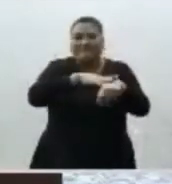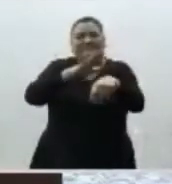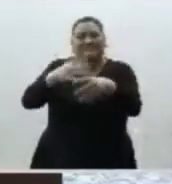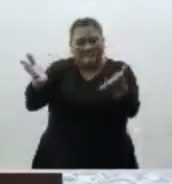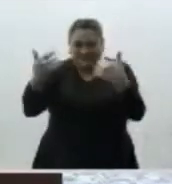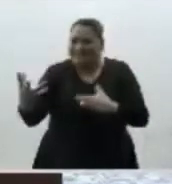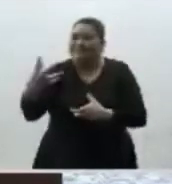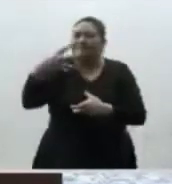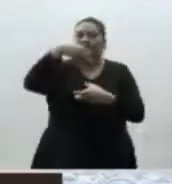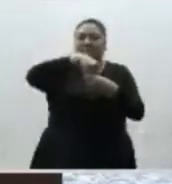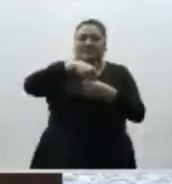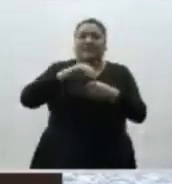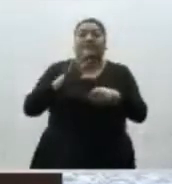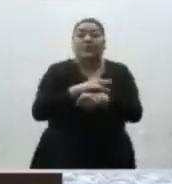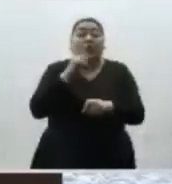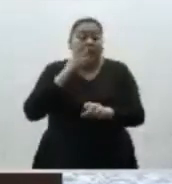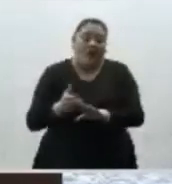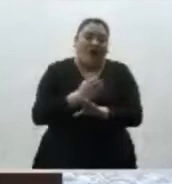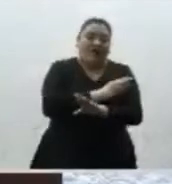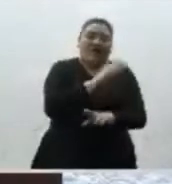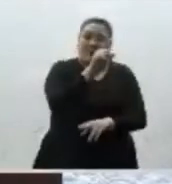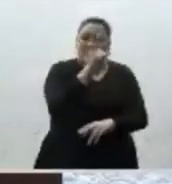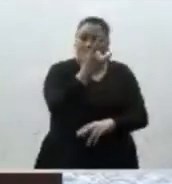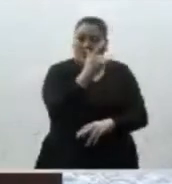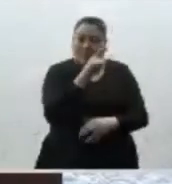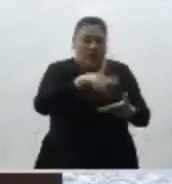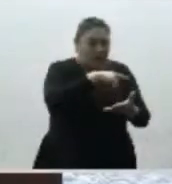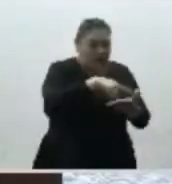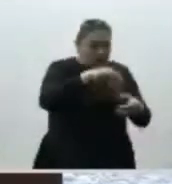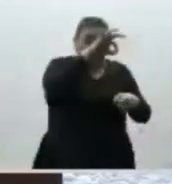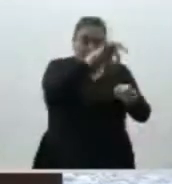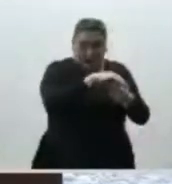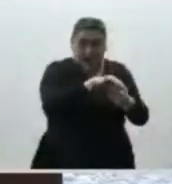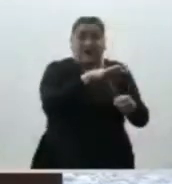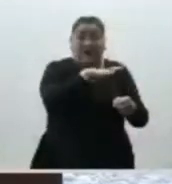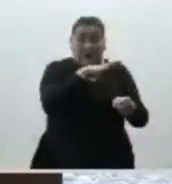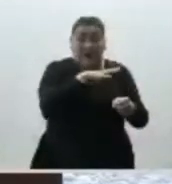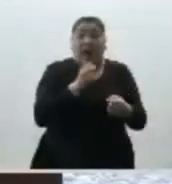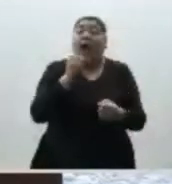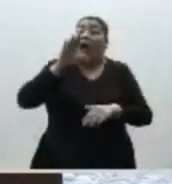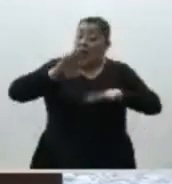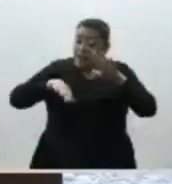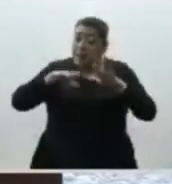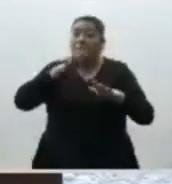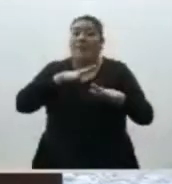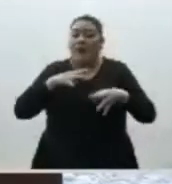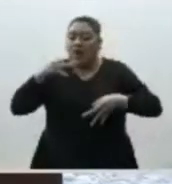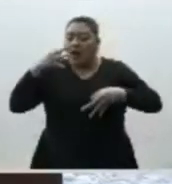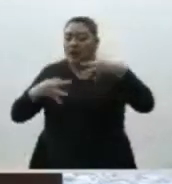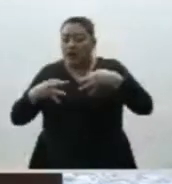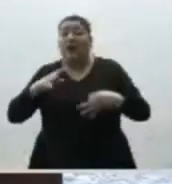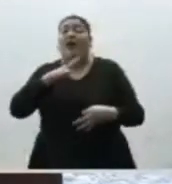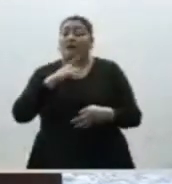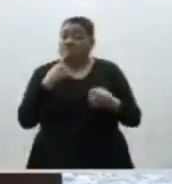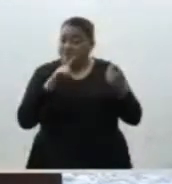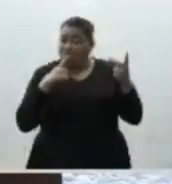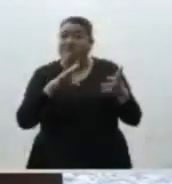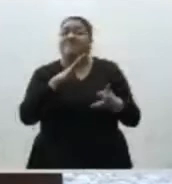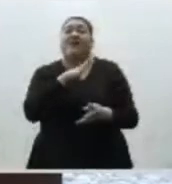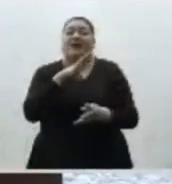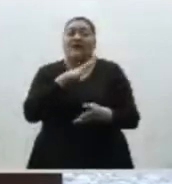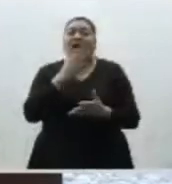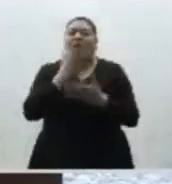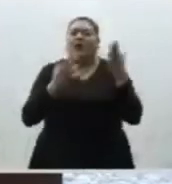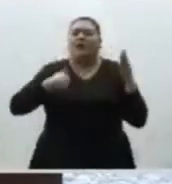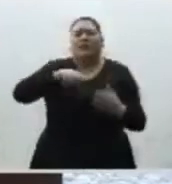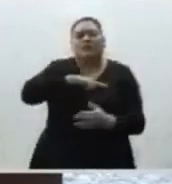habiéndose ya celebrado los comicios de julio pasado, que aún se encuentran muchos, en su etapa jurisdiccional, cabe hacerse las